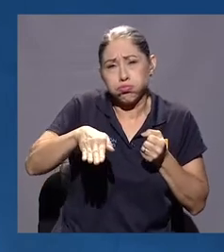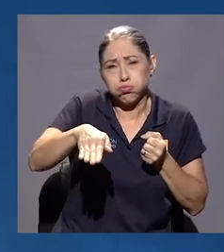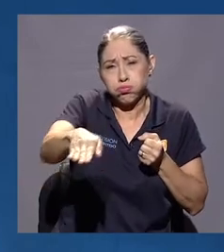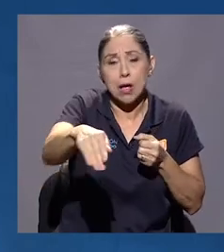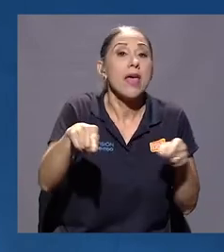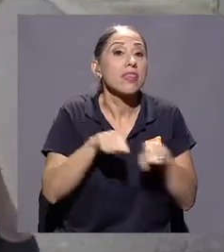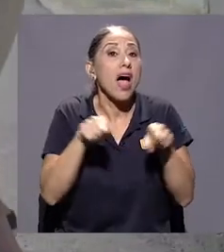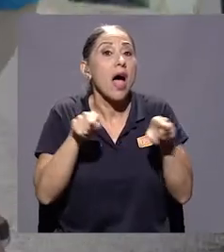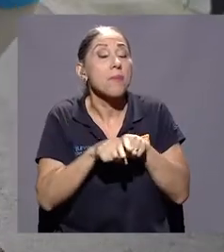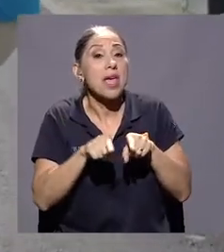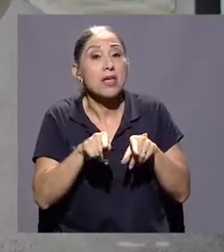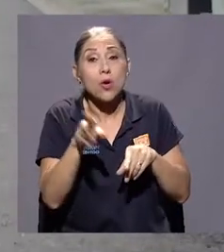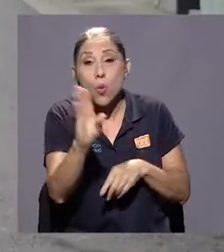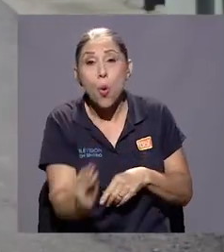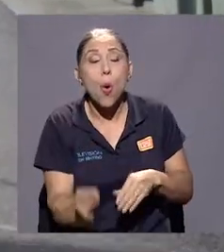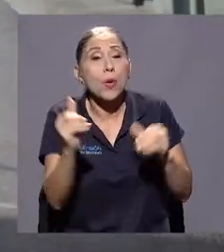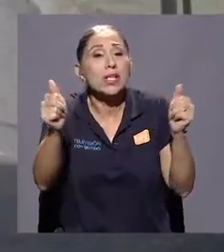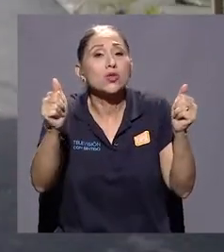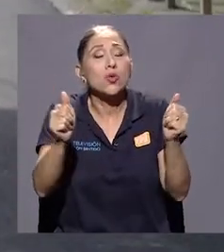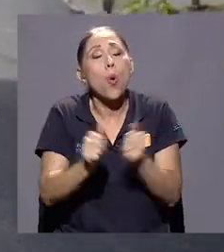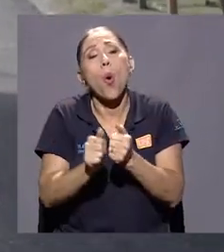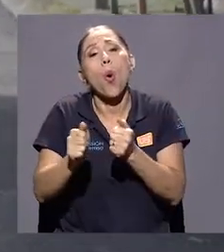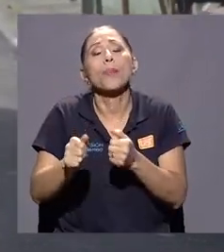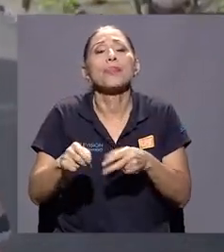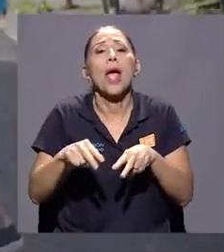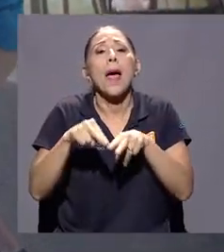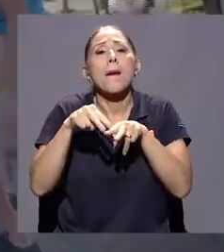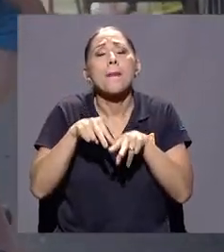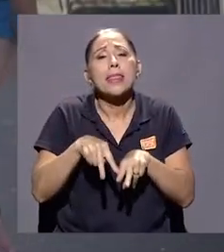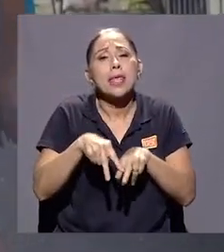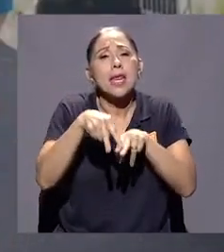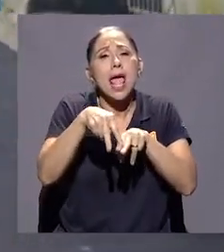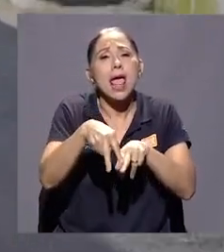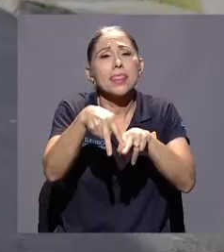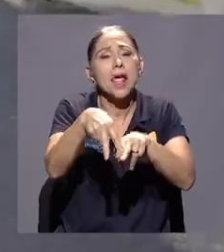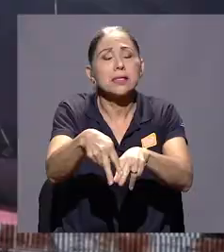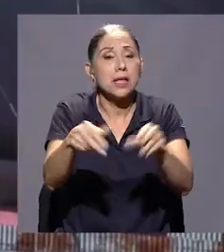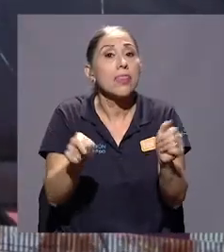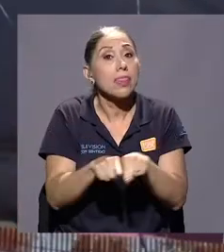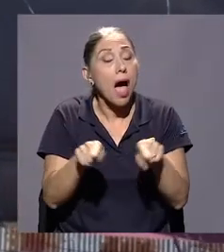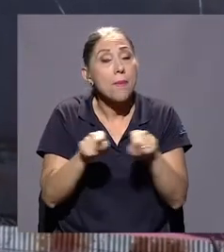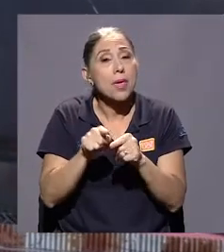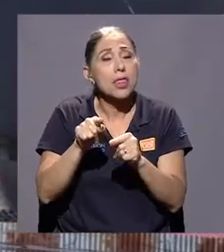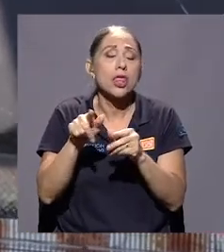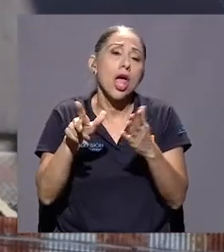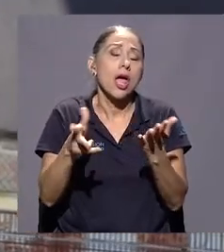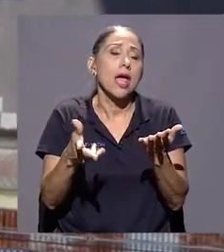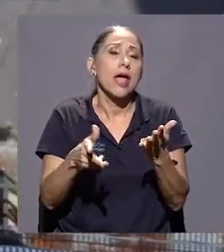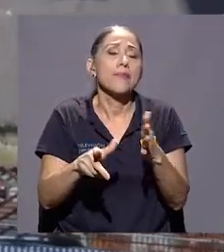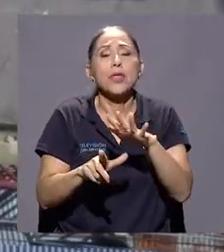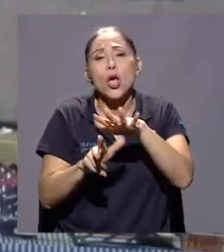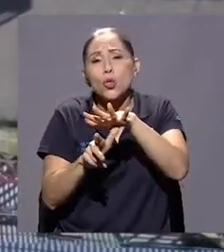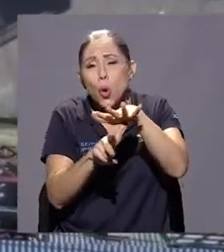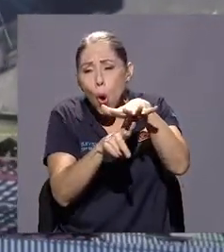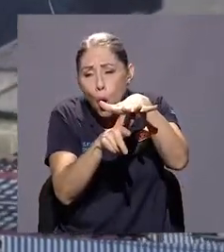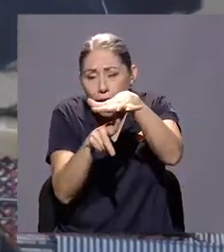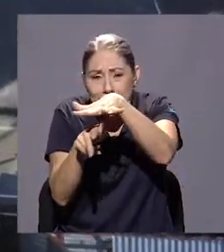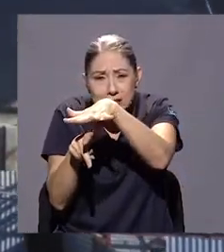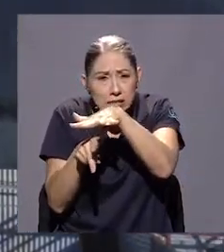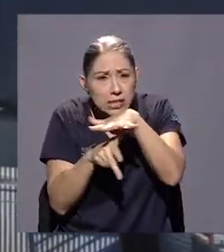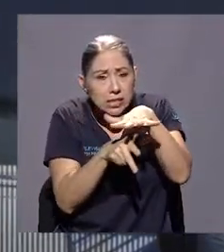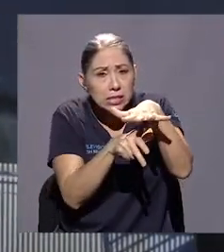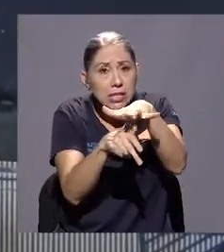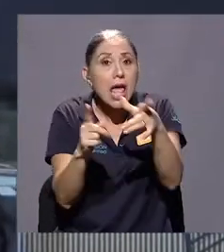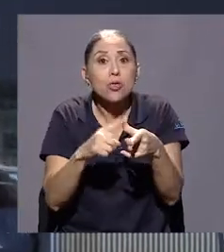chicos en las patinetas, todo eso que, y los drones y todo, bueno, había una cosa, un despliegue técnico de cámara, grande más o menos,